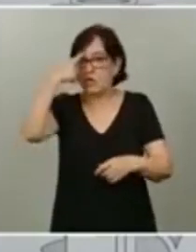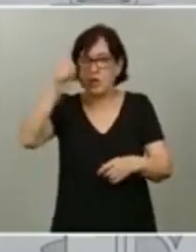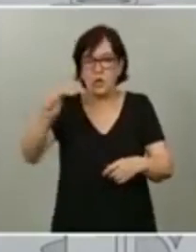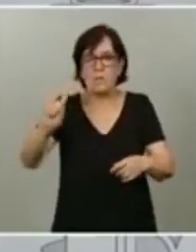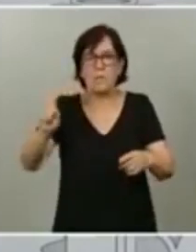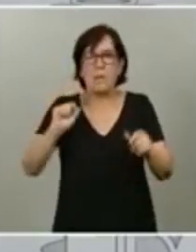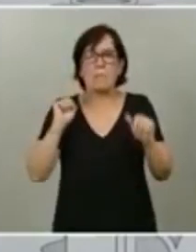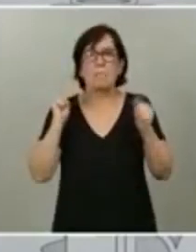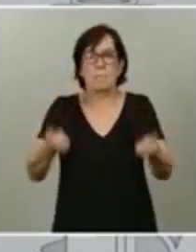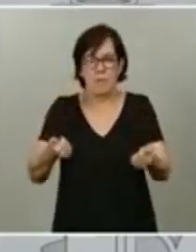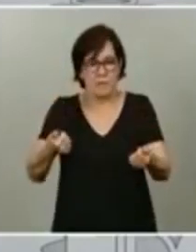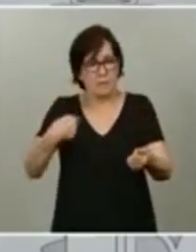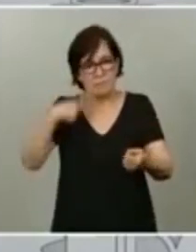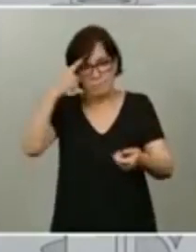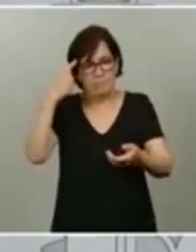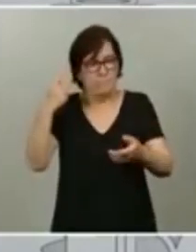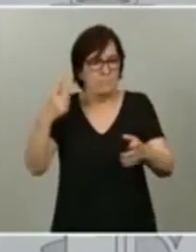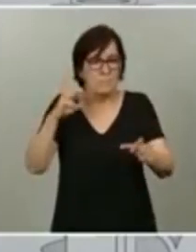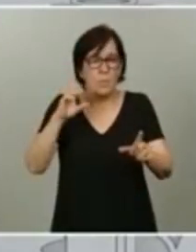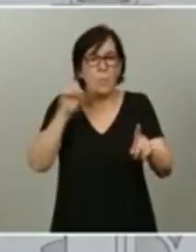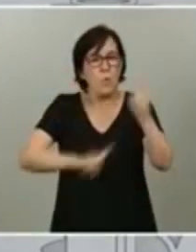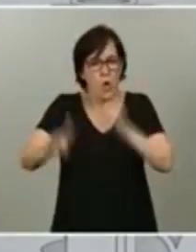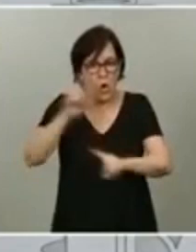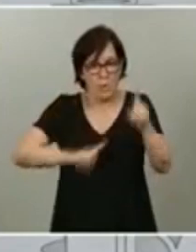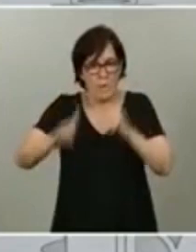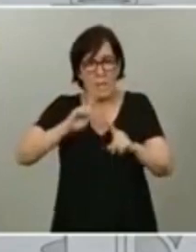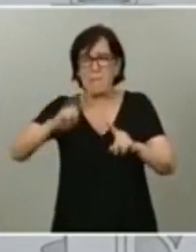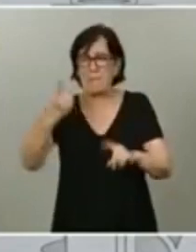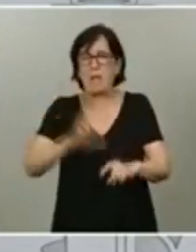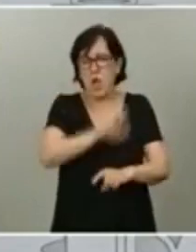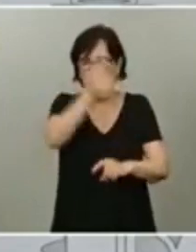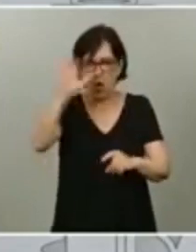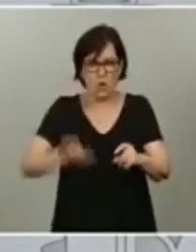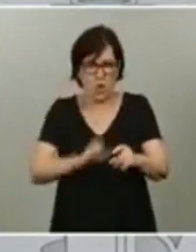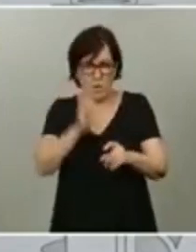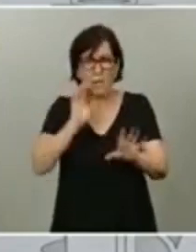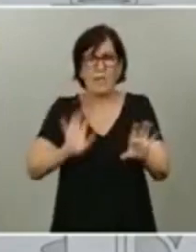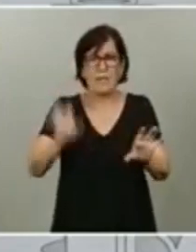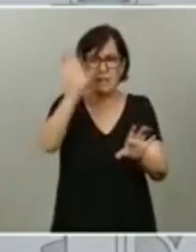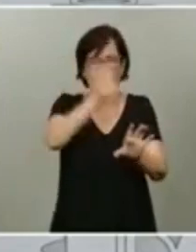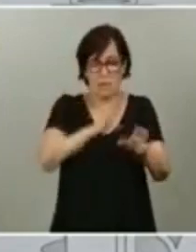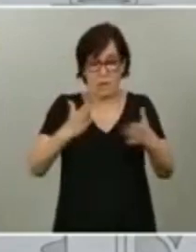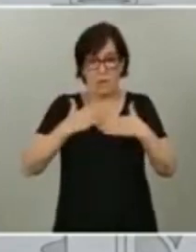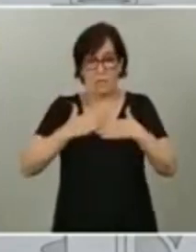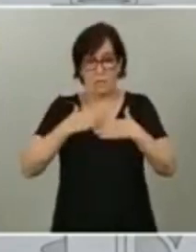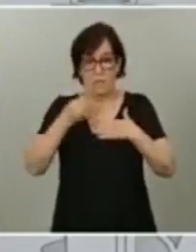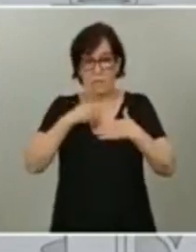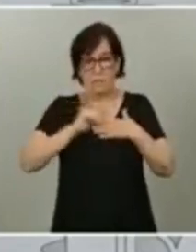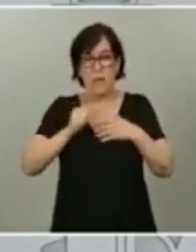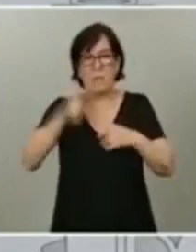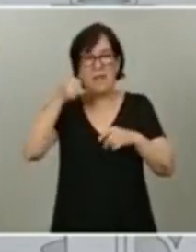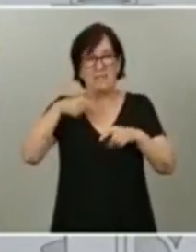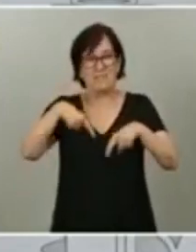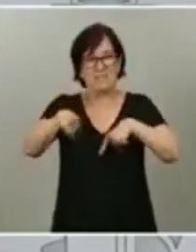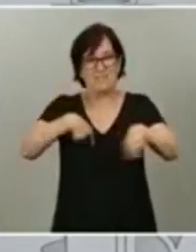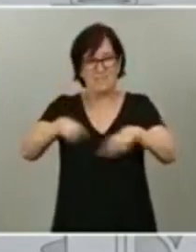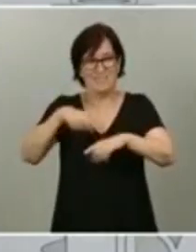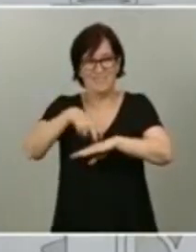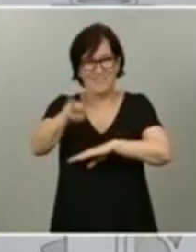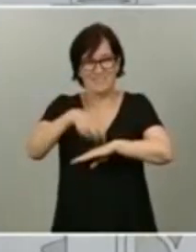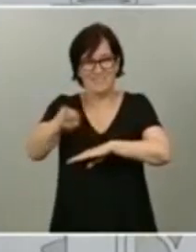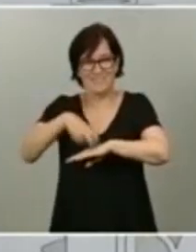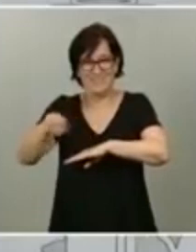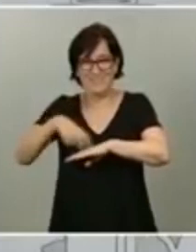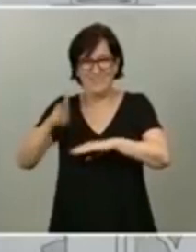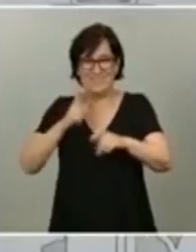ha atacado primero a Europa, cebándose con las naciones como la nuestra más transitadas y que después ha proseguido